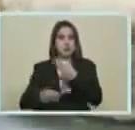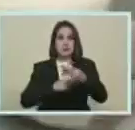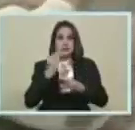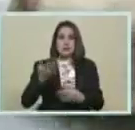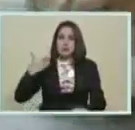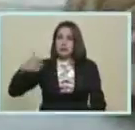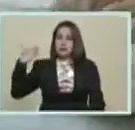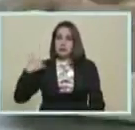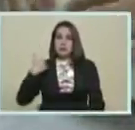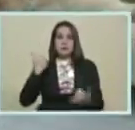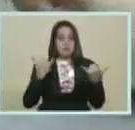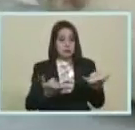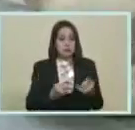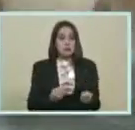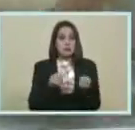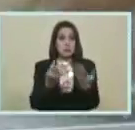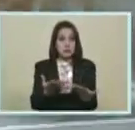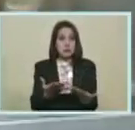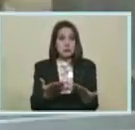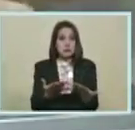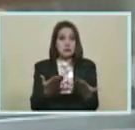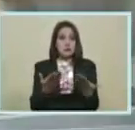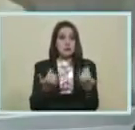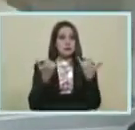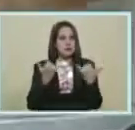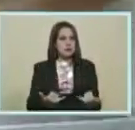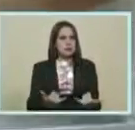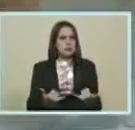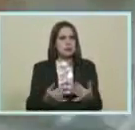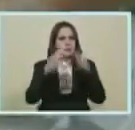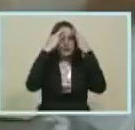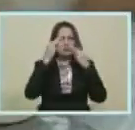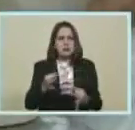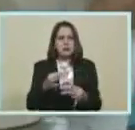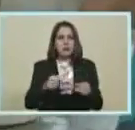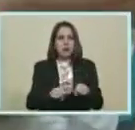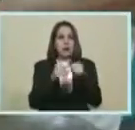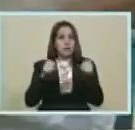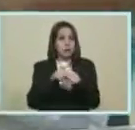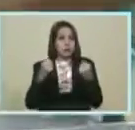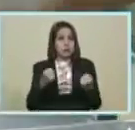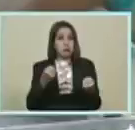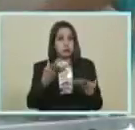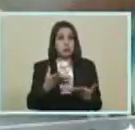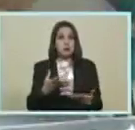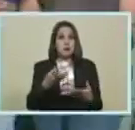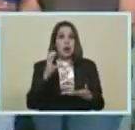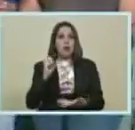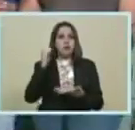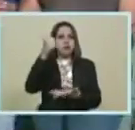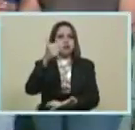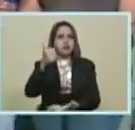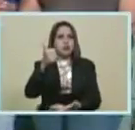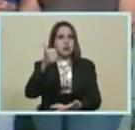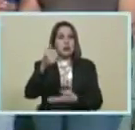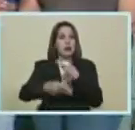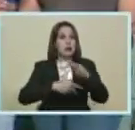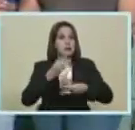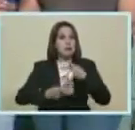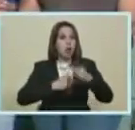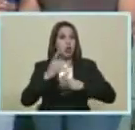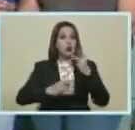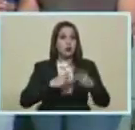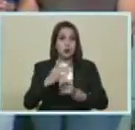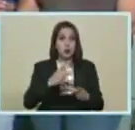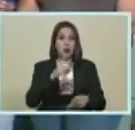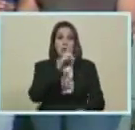venían existiendo Y que hoy están Garantizadas A partir Del aseguramiento De su materia prima Están distribuyendo Con los comités locales De abastecimiento De producción Son un total